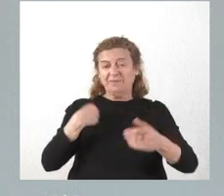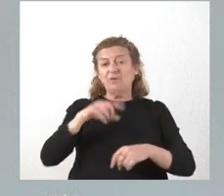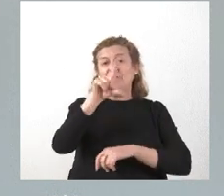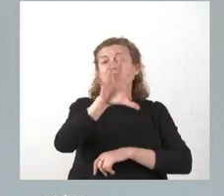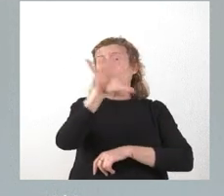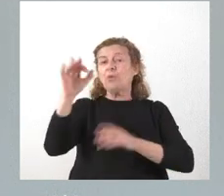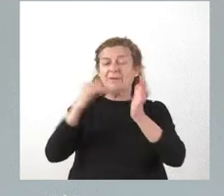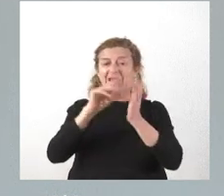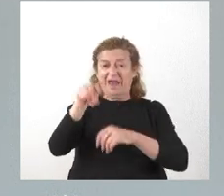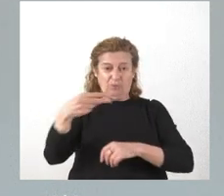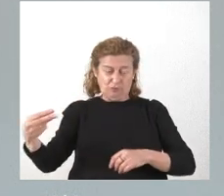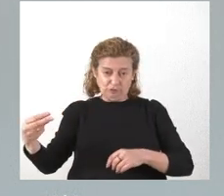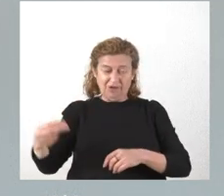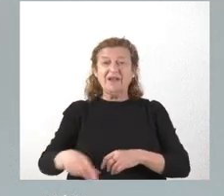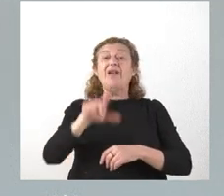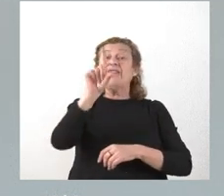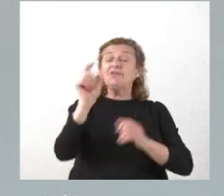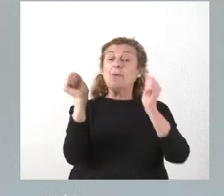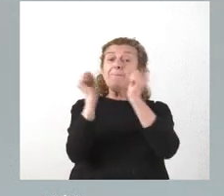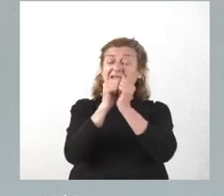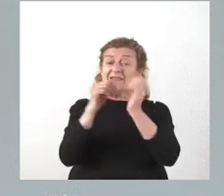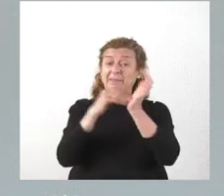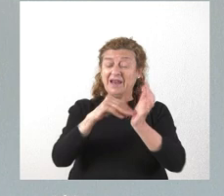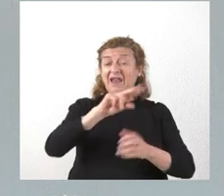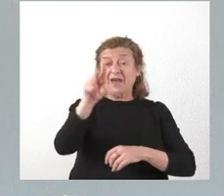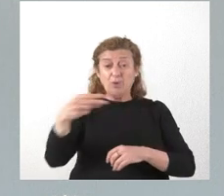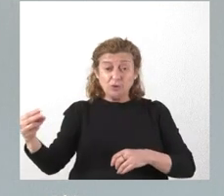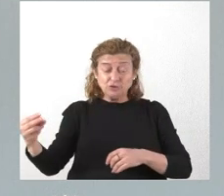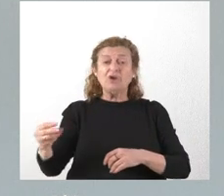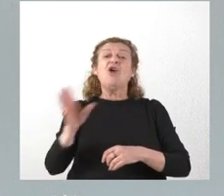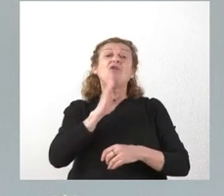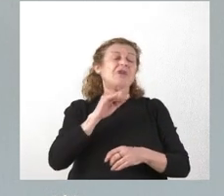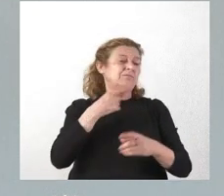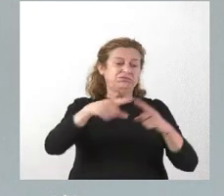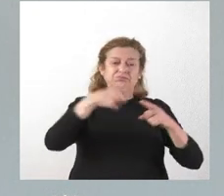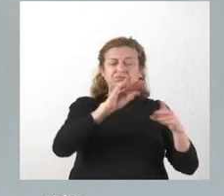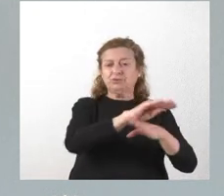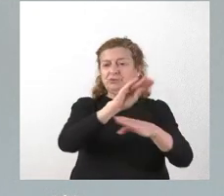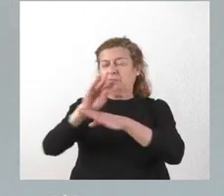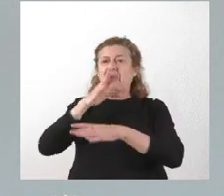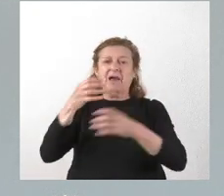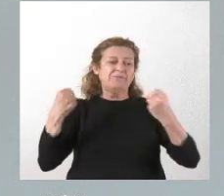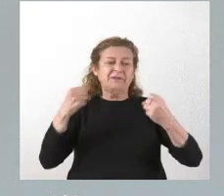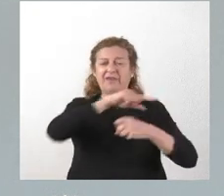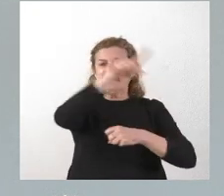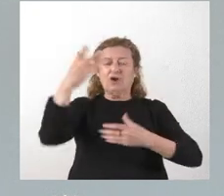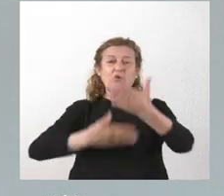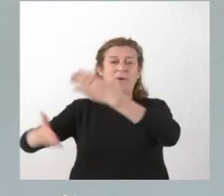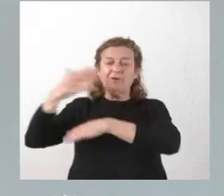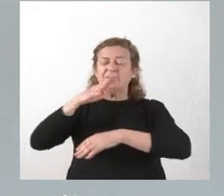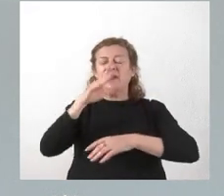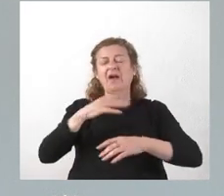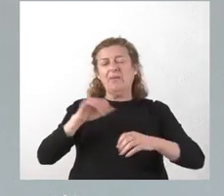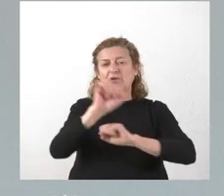.000 euros. 120.000 euros será en diversas subvenciones para distintas entidades colaboradoras en materia de protección